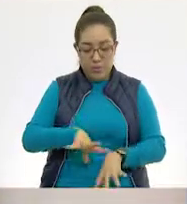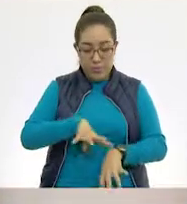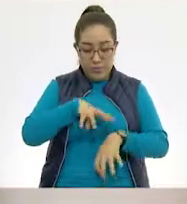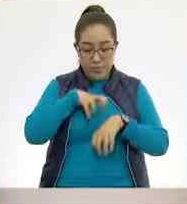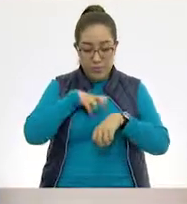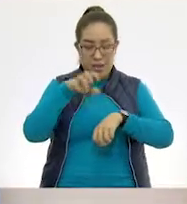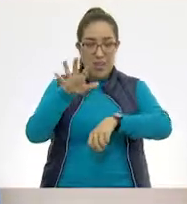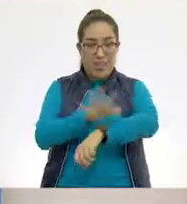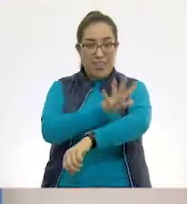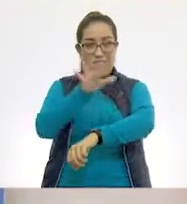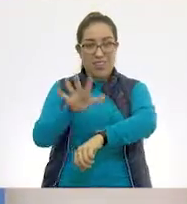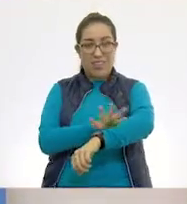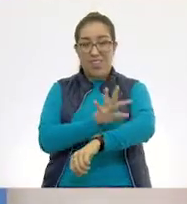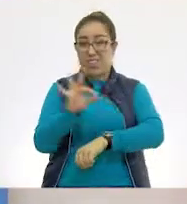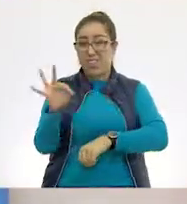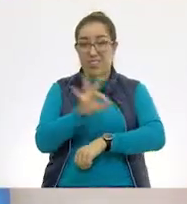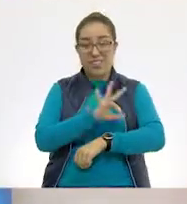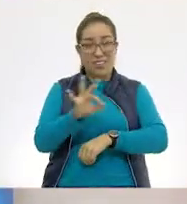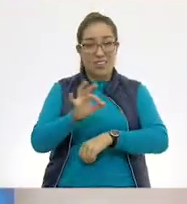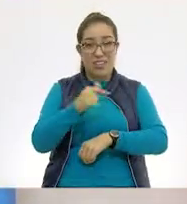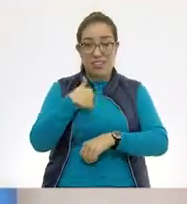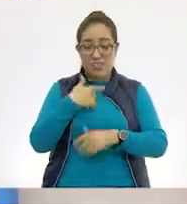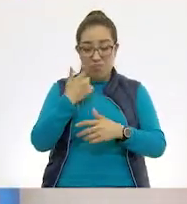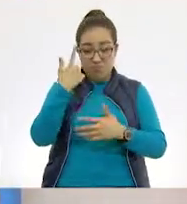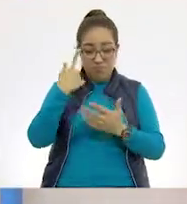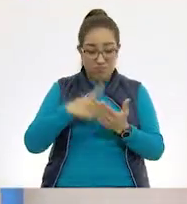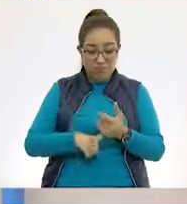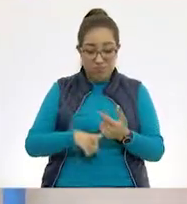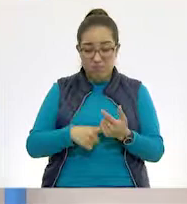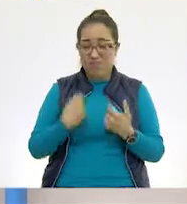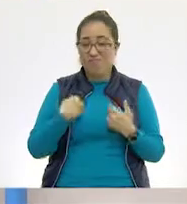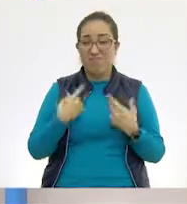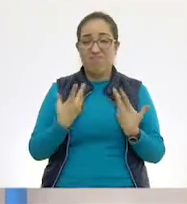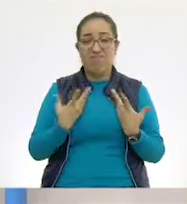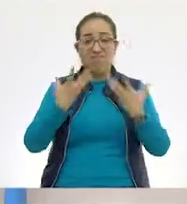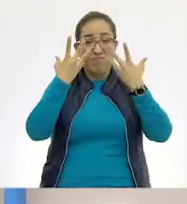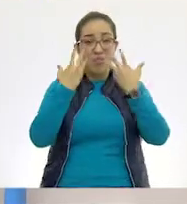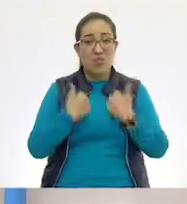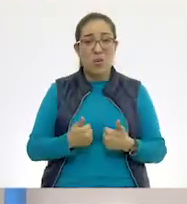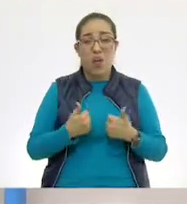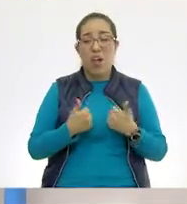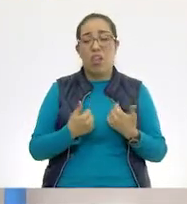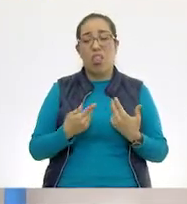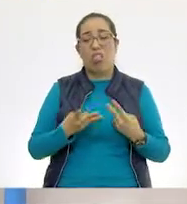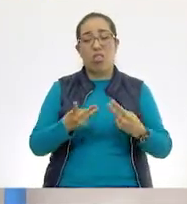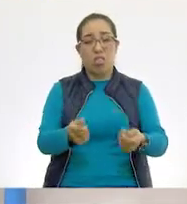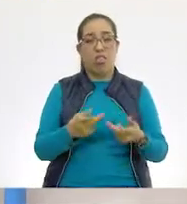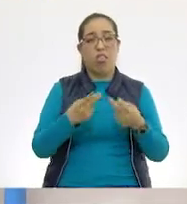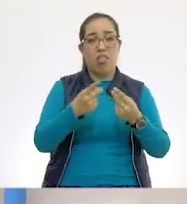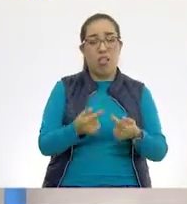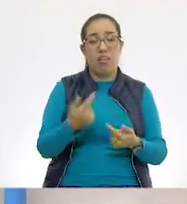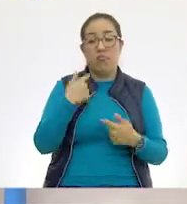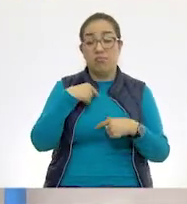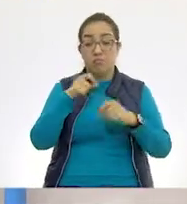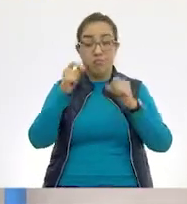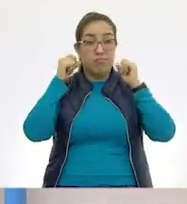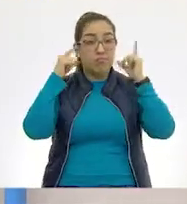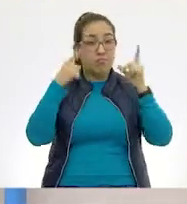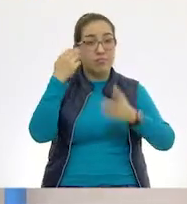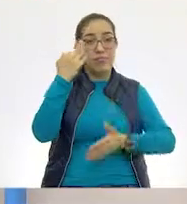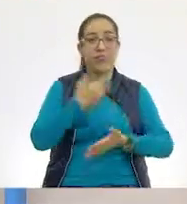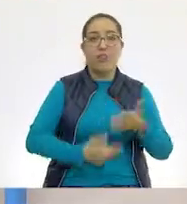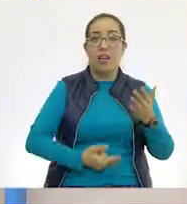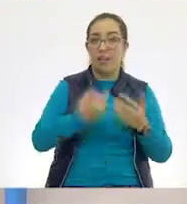no tenemos mucha necesidad de movernos, entonces no gastamos tanta energía y no